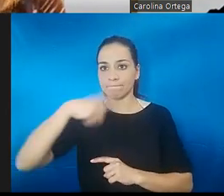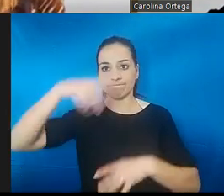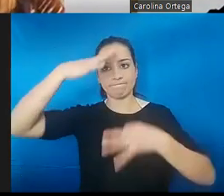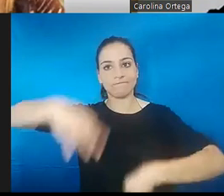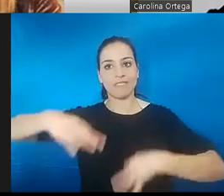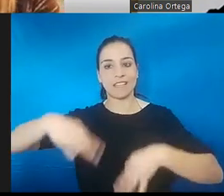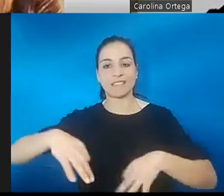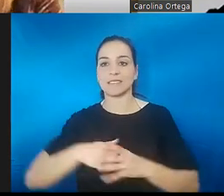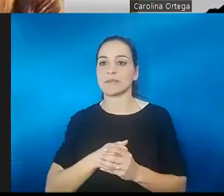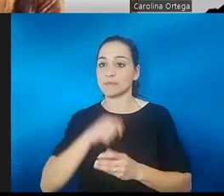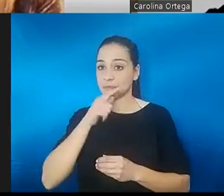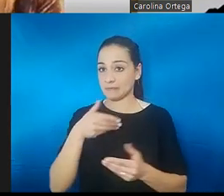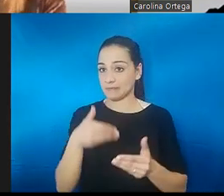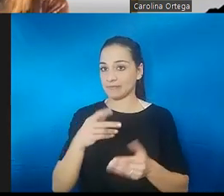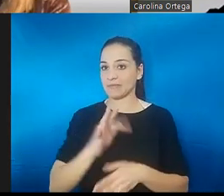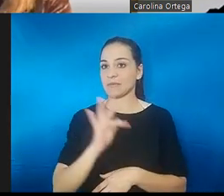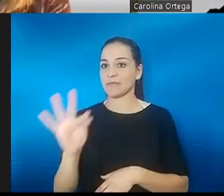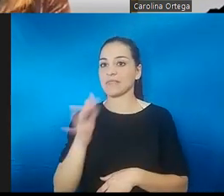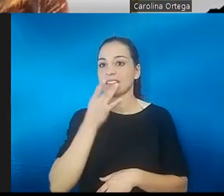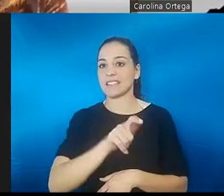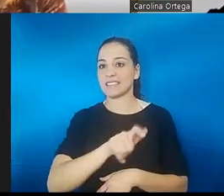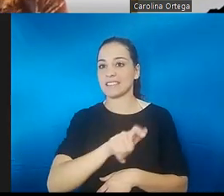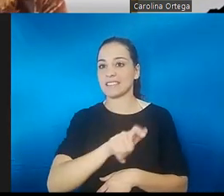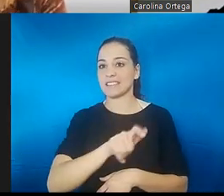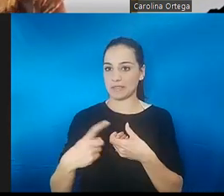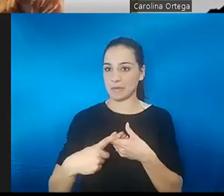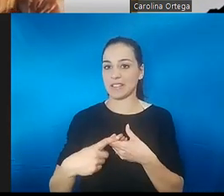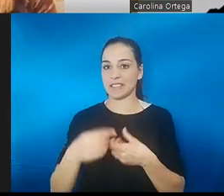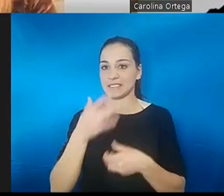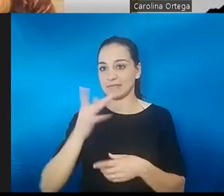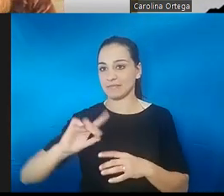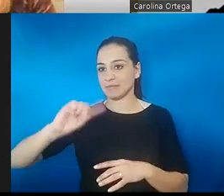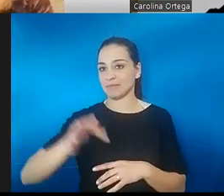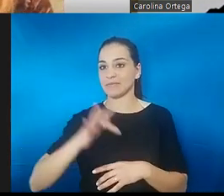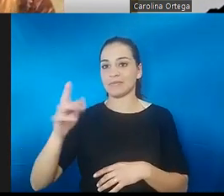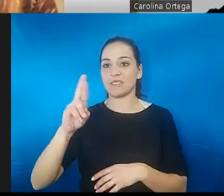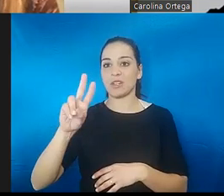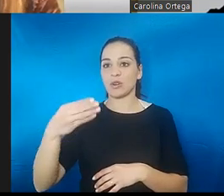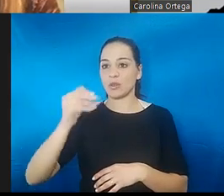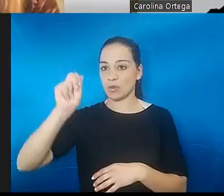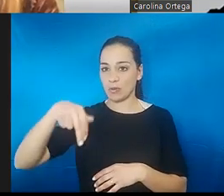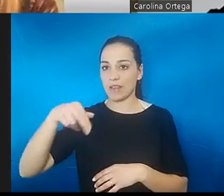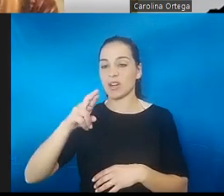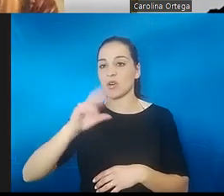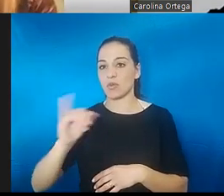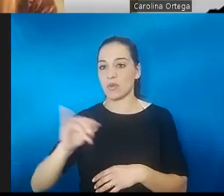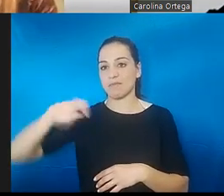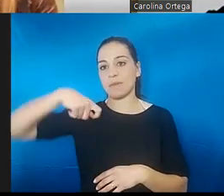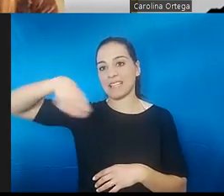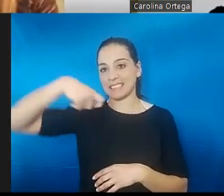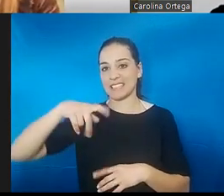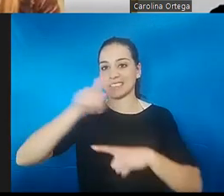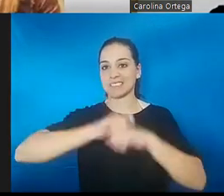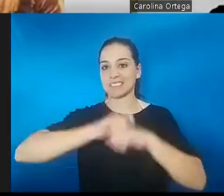Enseguida voy a dar paso a los participantes, que en primer lugar entrará Rubén Ruiz, es presidente de la Asociación Española de Anosmia.